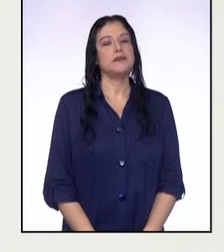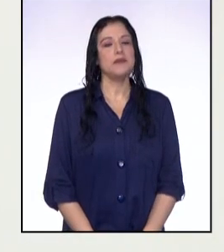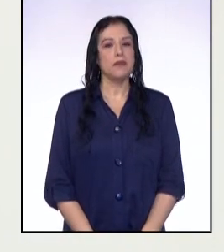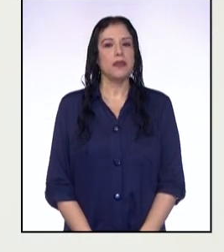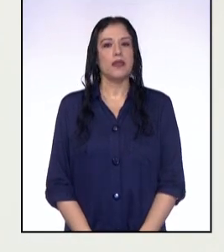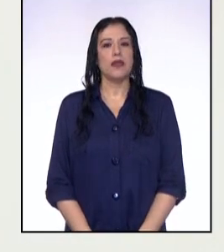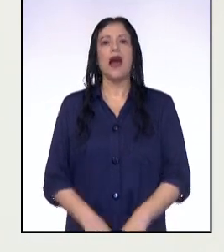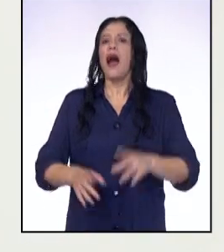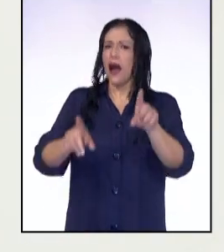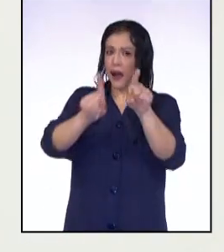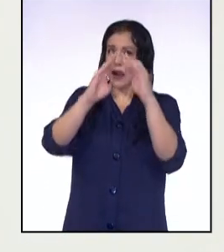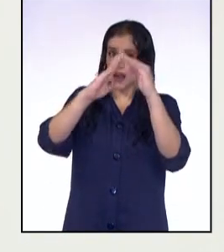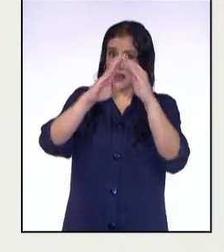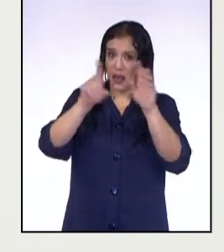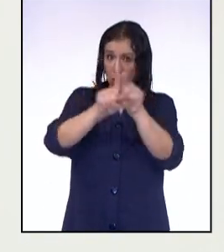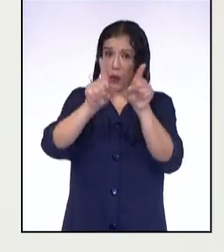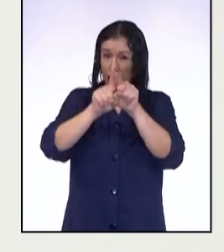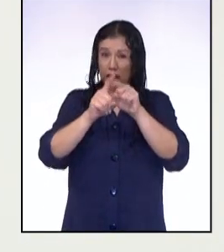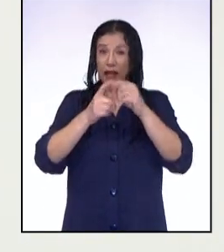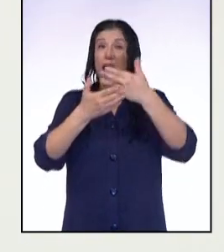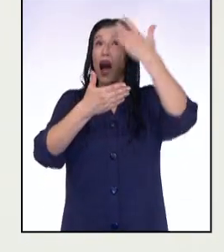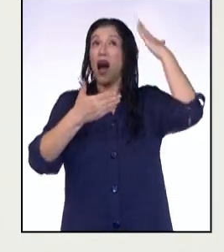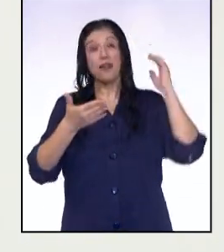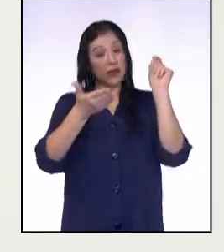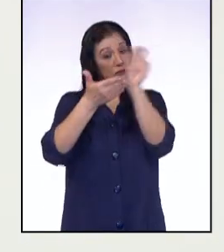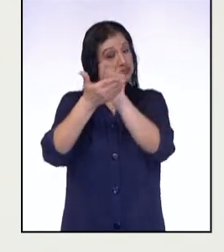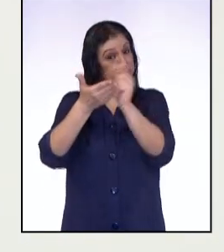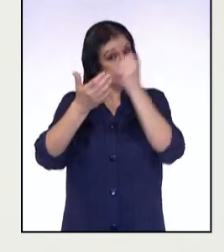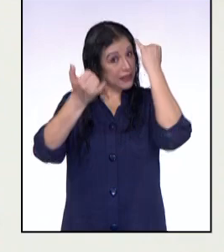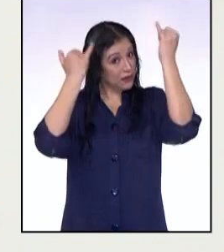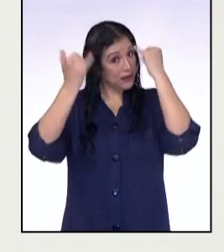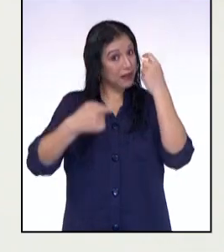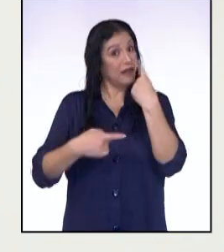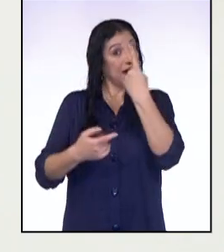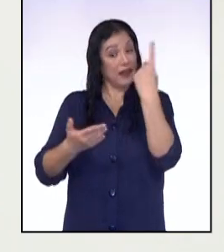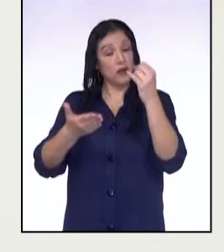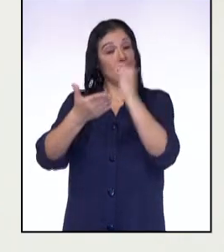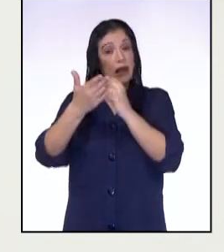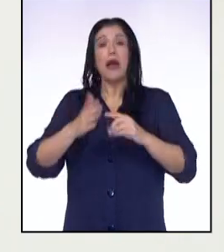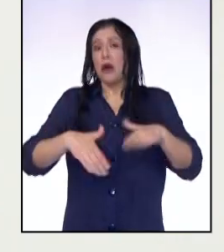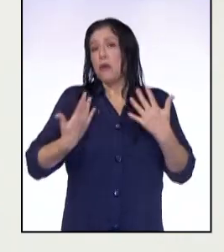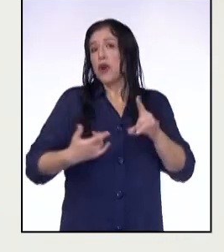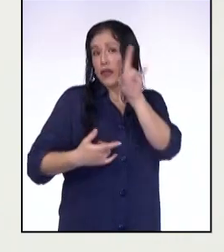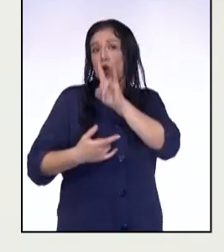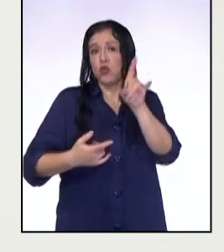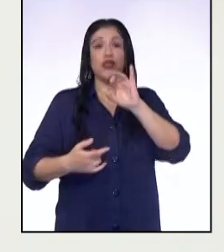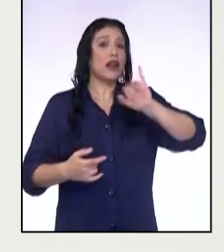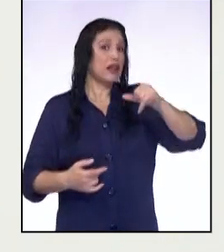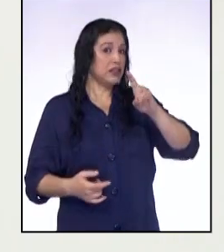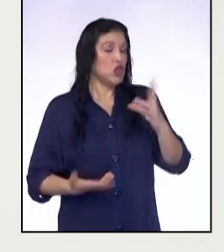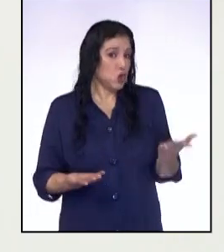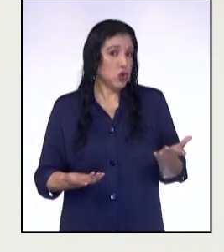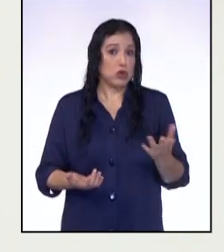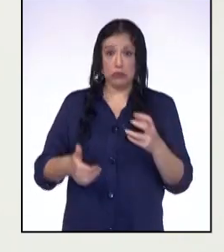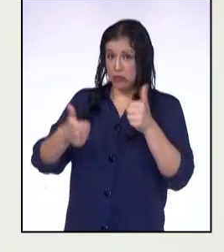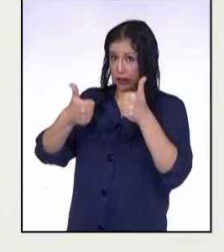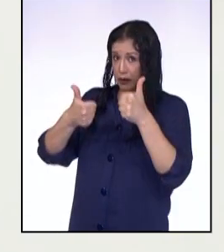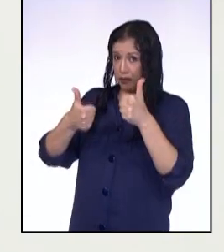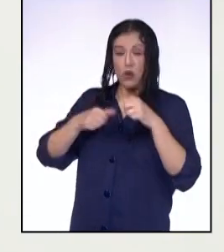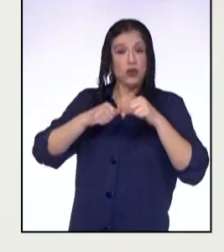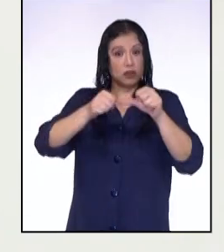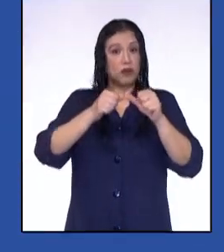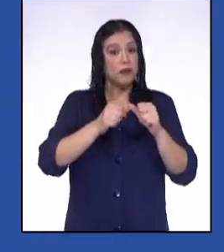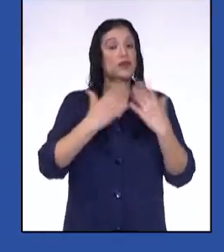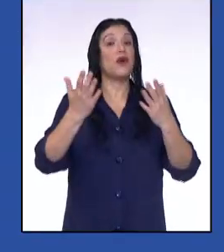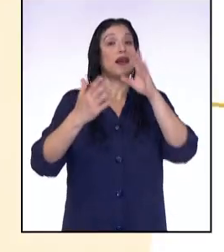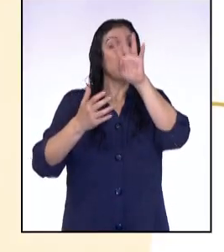¿En casa también apuntaron ideas de cada lectura? Si no, pueden tomar alguna de las ideas de Junior. ¿Les parece si continuamos con